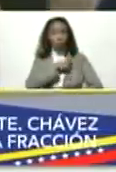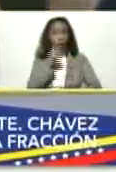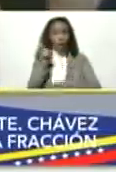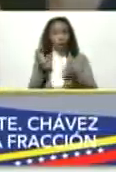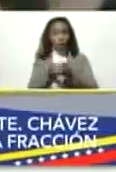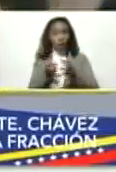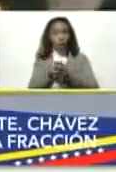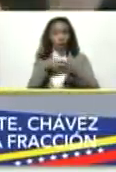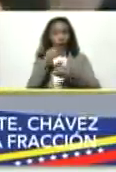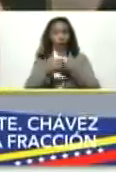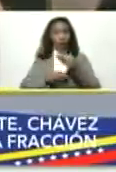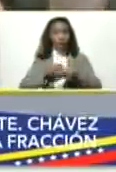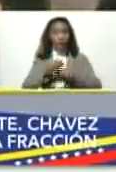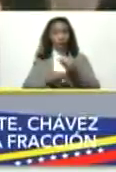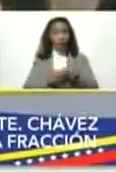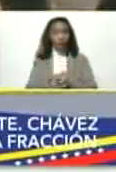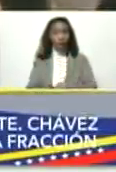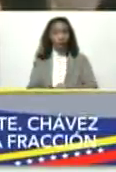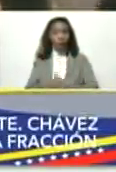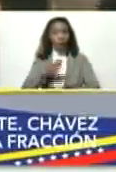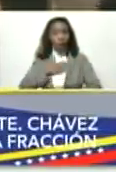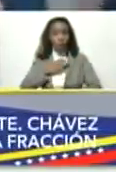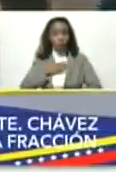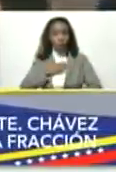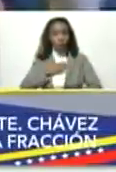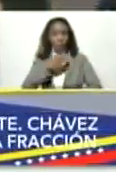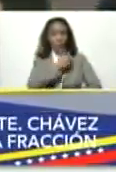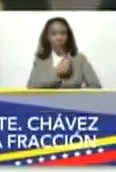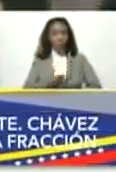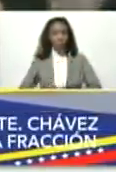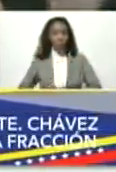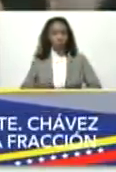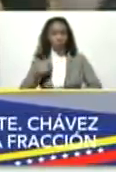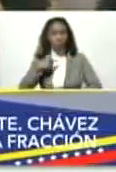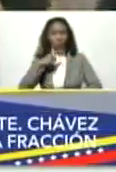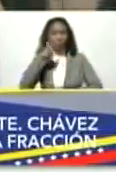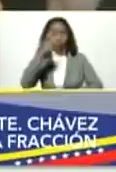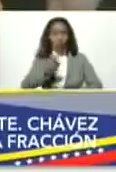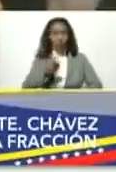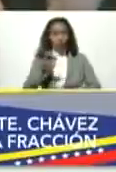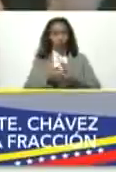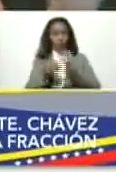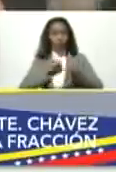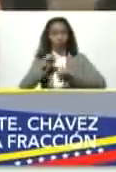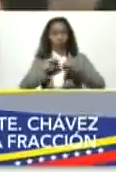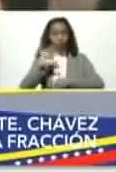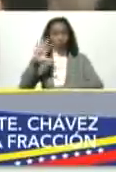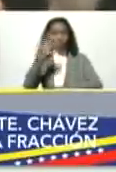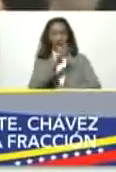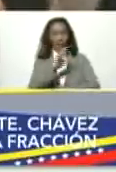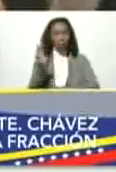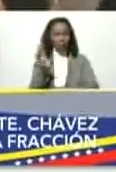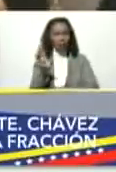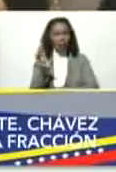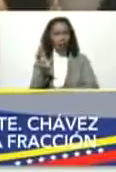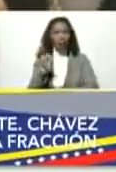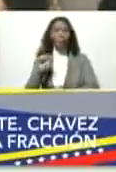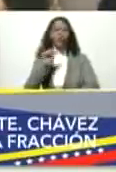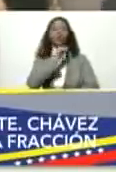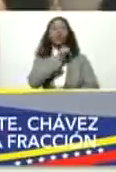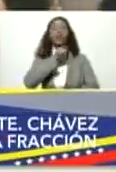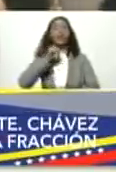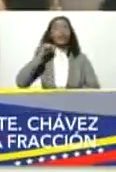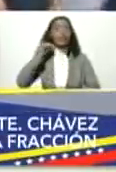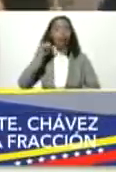comisión estaba formada por mi persona como jefe del movimiento quinta república por Henry Ramos Alud